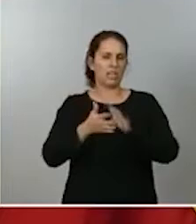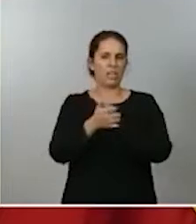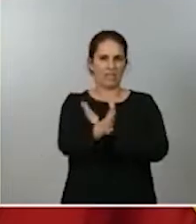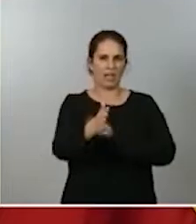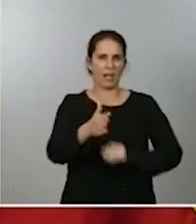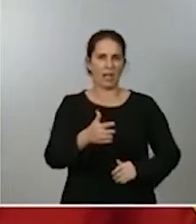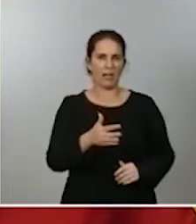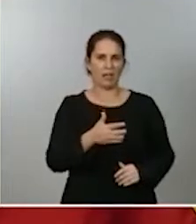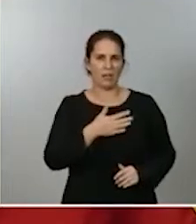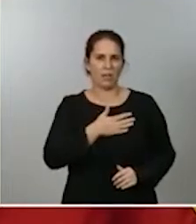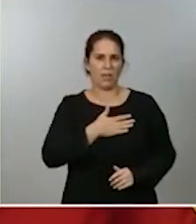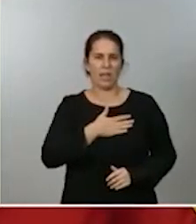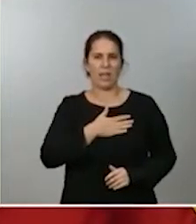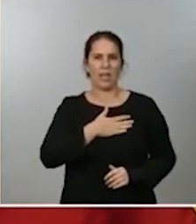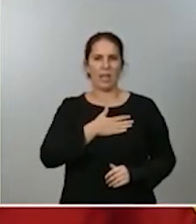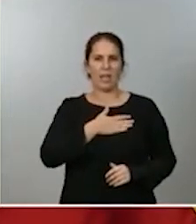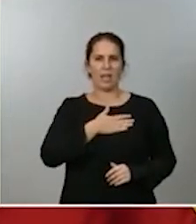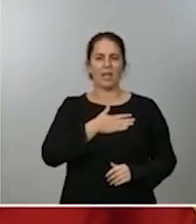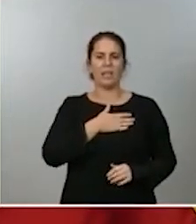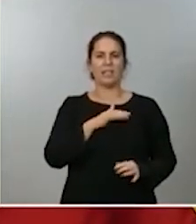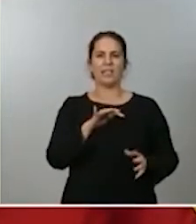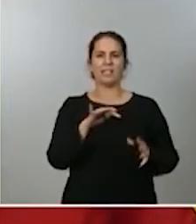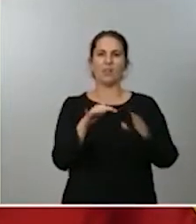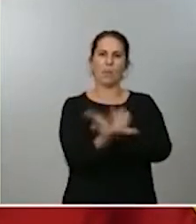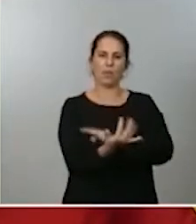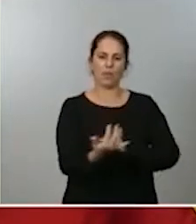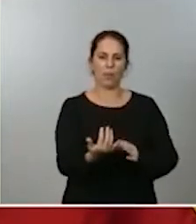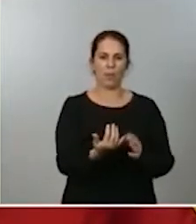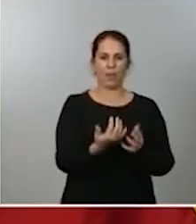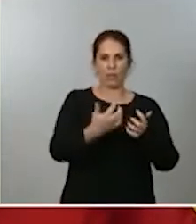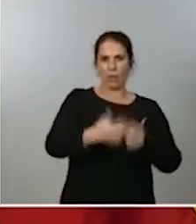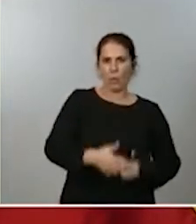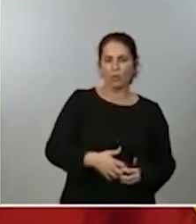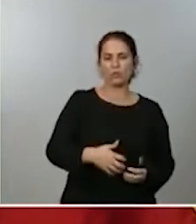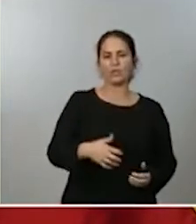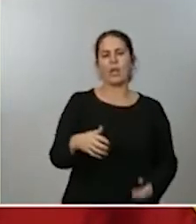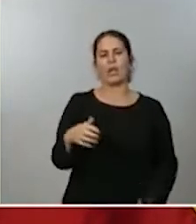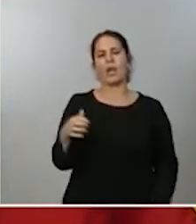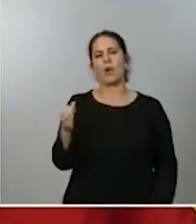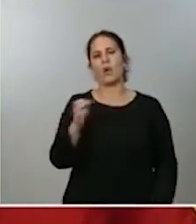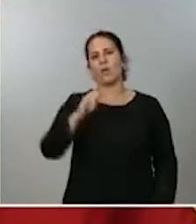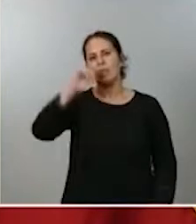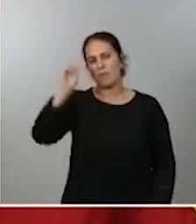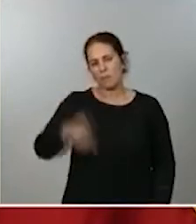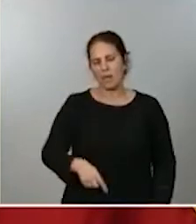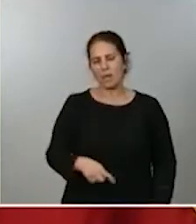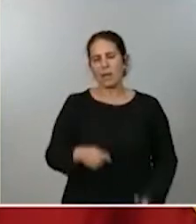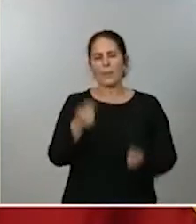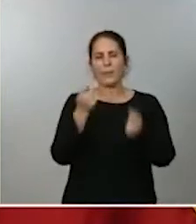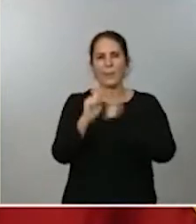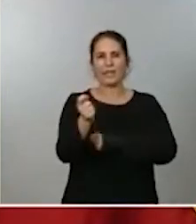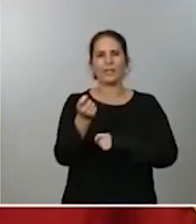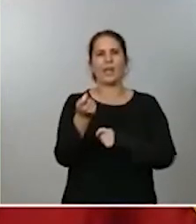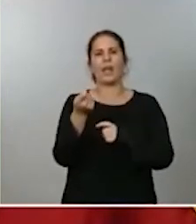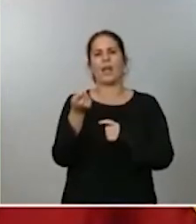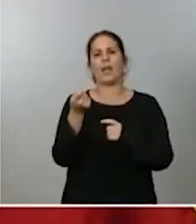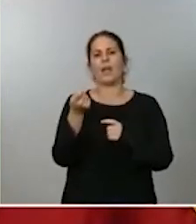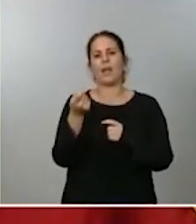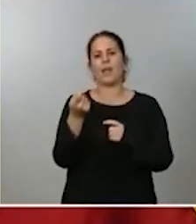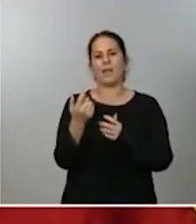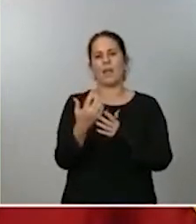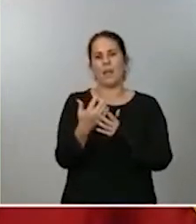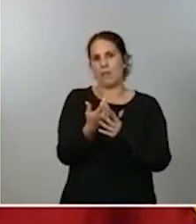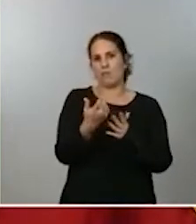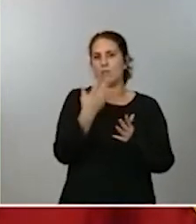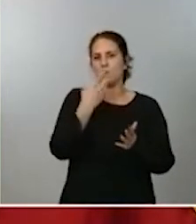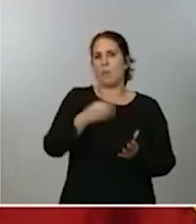tanto por la transformación de la industria como lo es también por la venta y la comercialización sobre la segunda pregunta